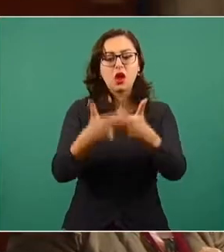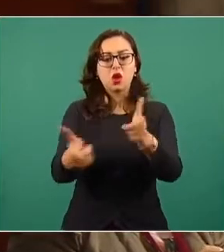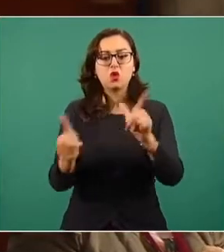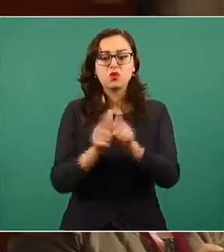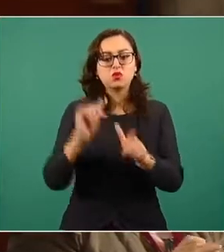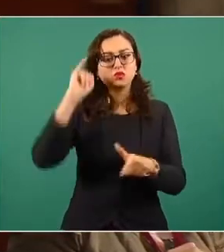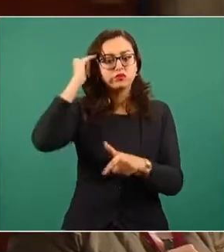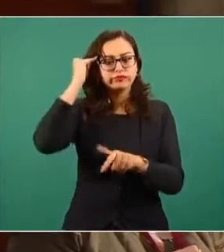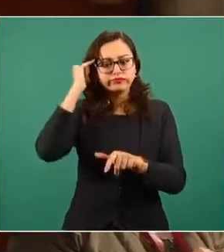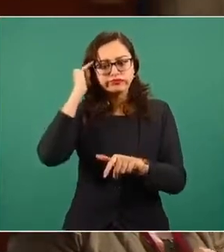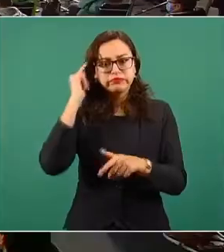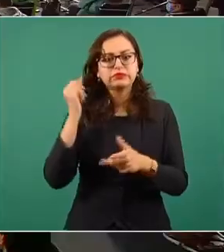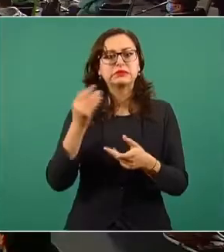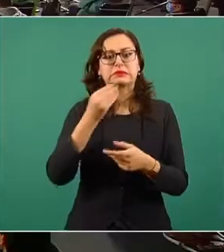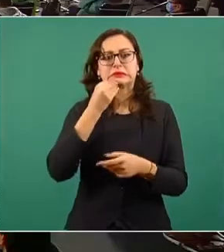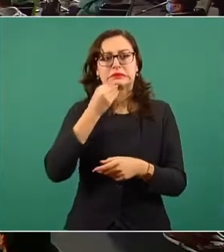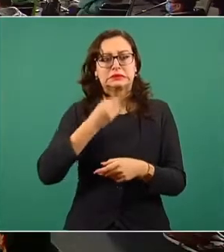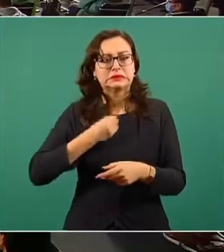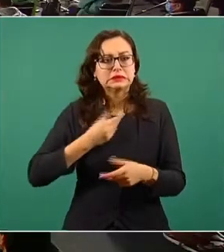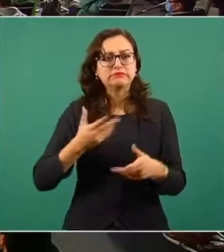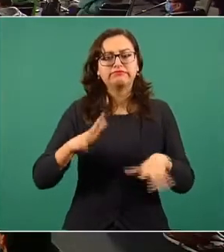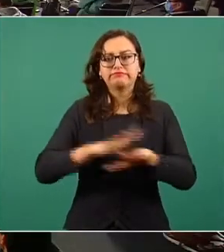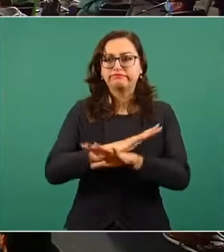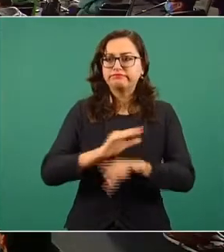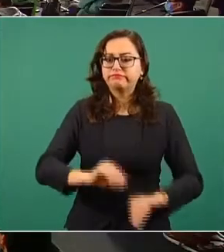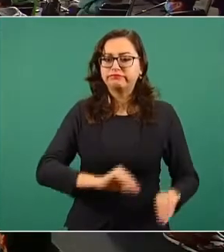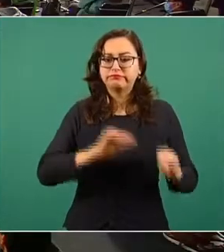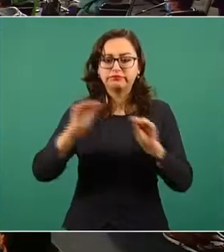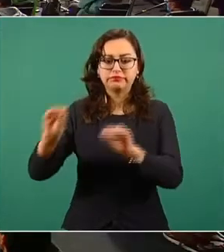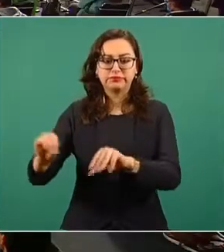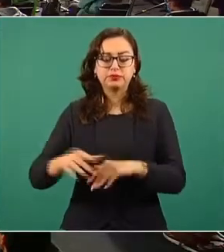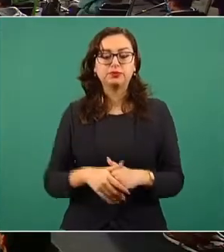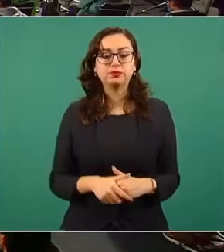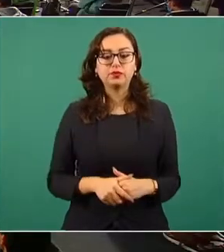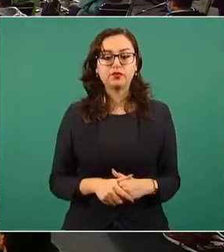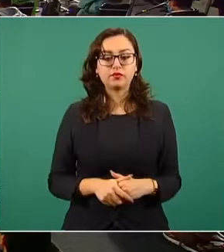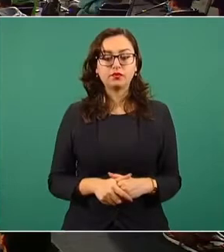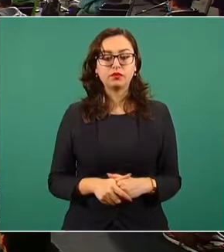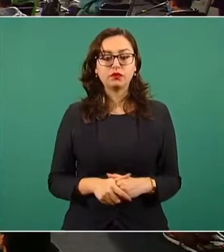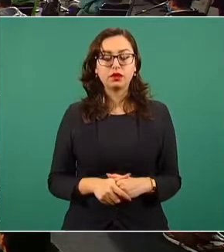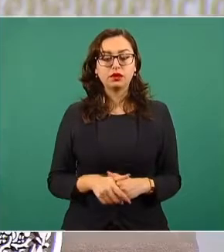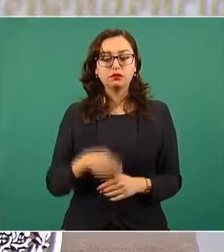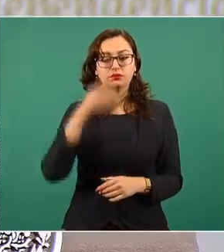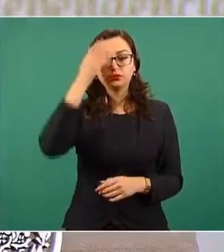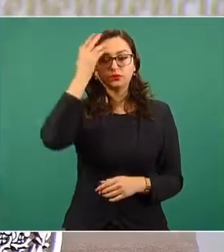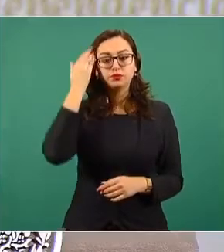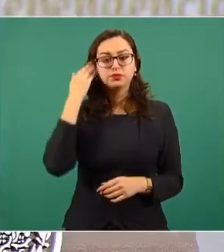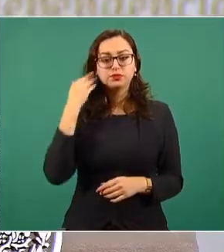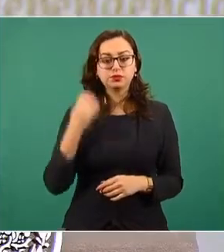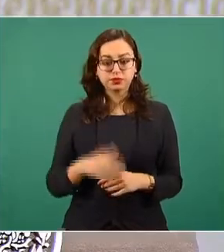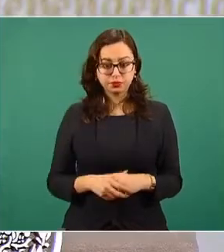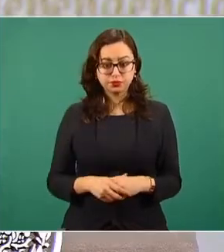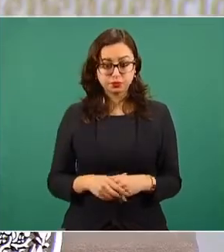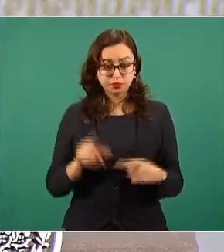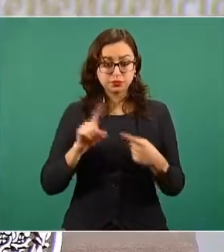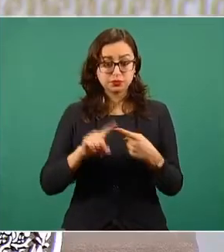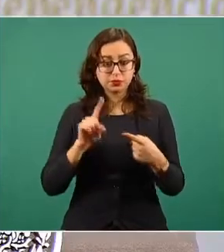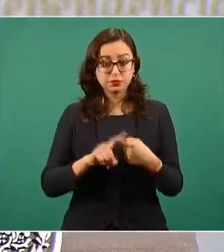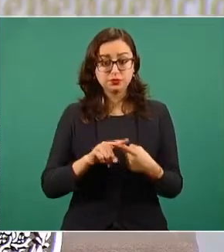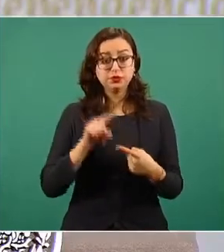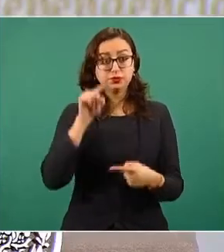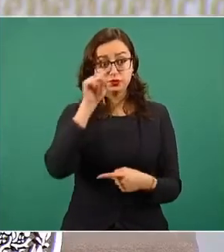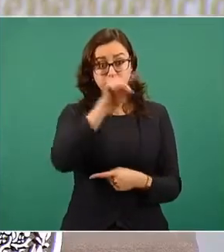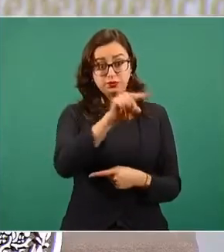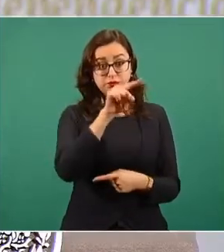desplazados? Muchas gracias. La primera pregunta respecto a que Mexicali es uno de los